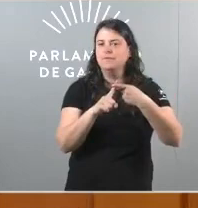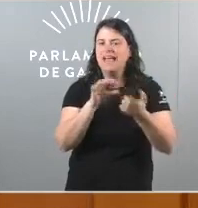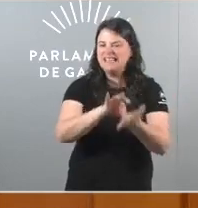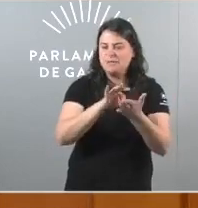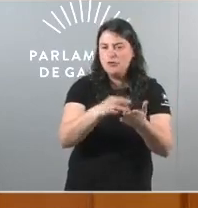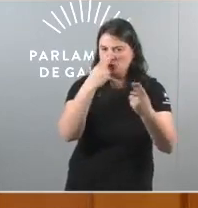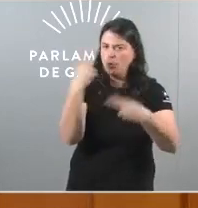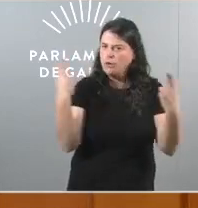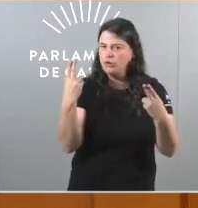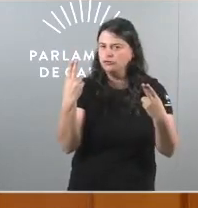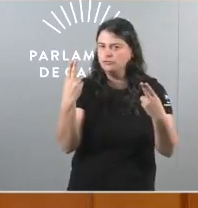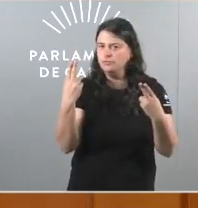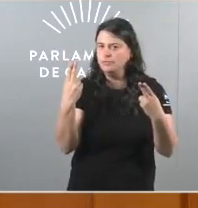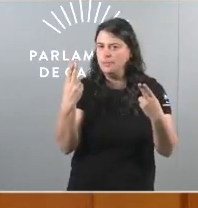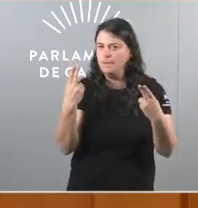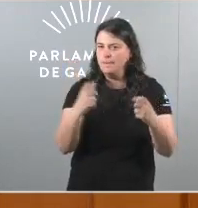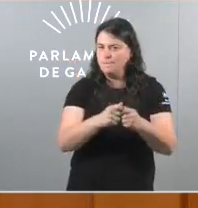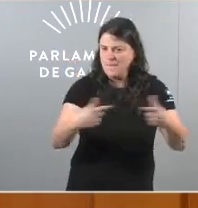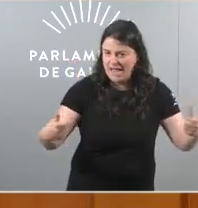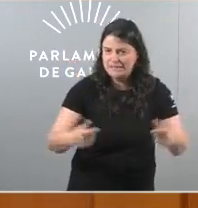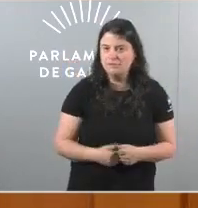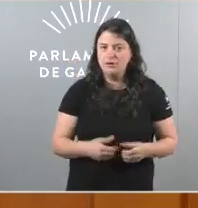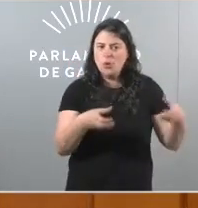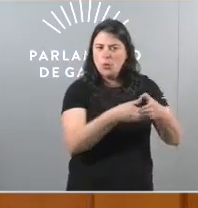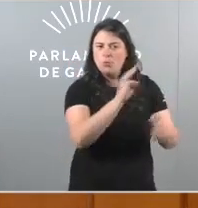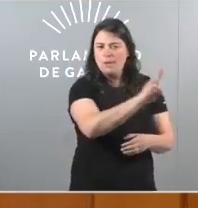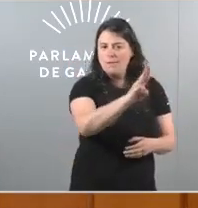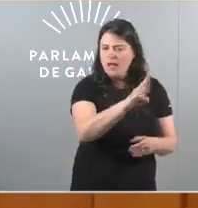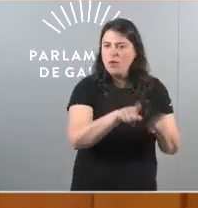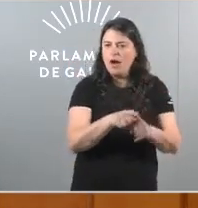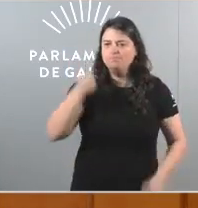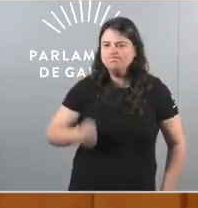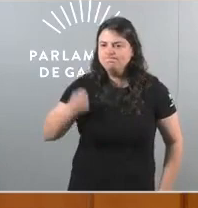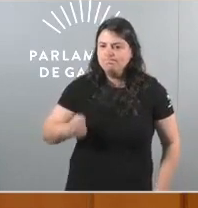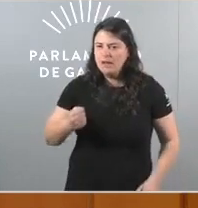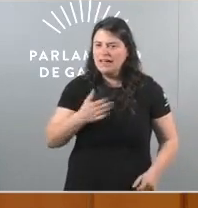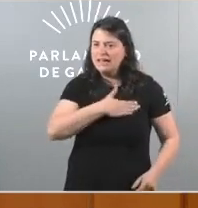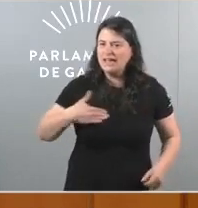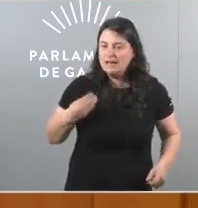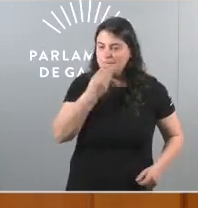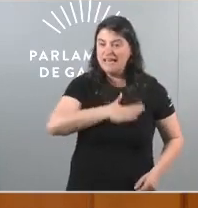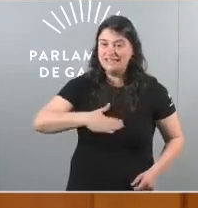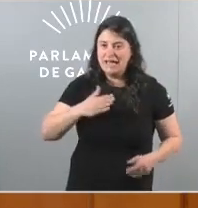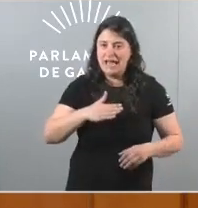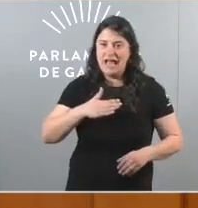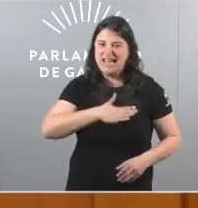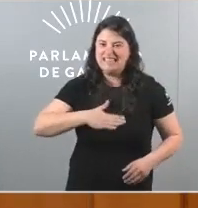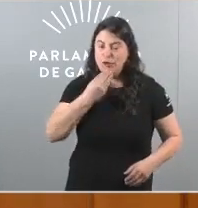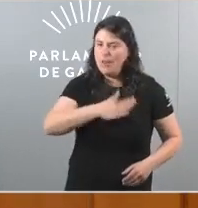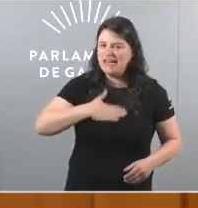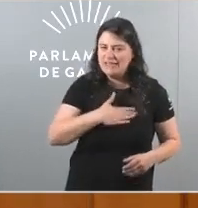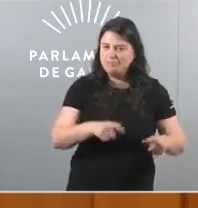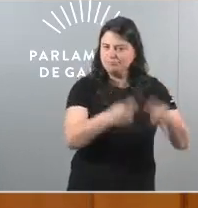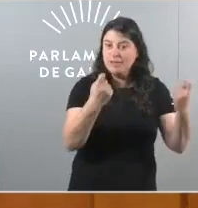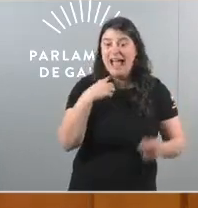públicos o Partido Popular é que está empeñado en cargarse o Estado de benestar e aí levamos trece anos